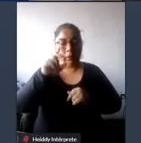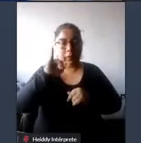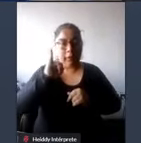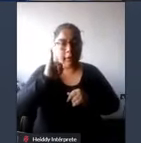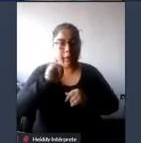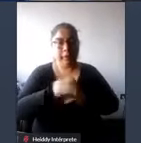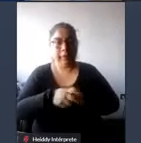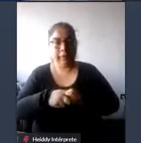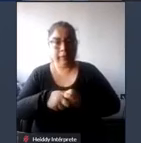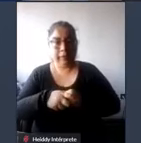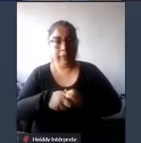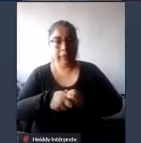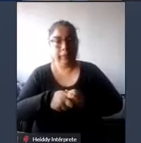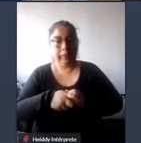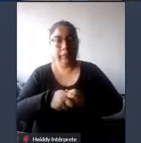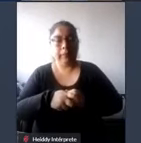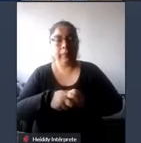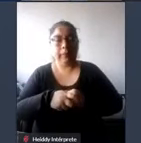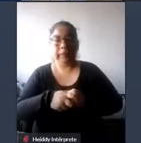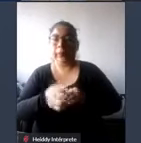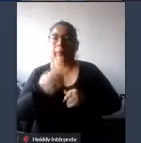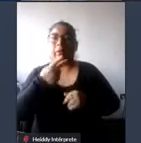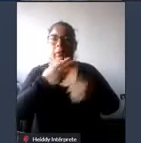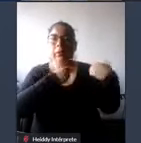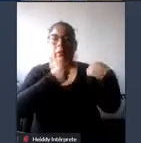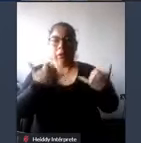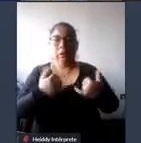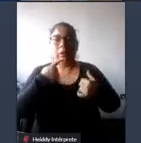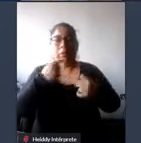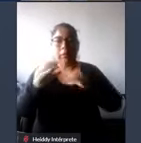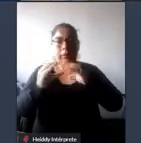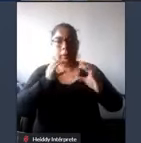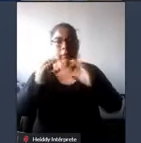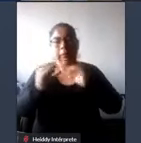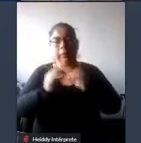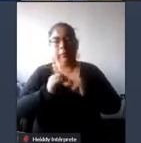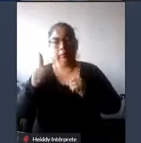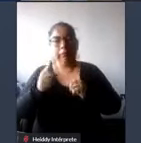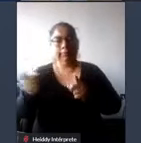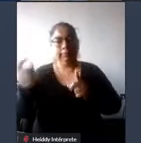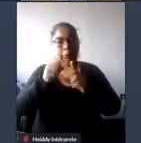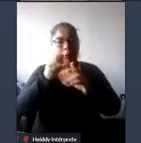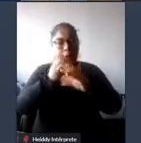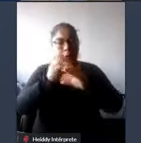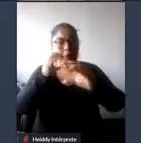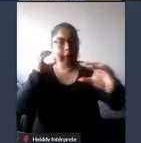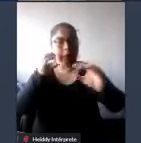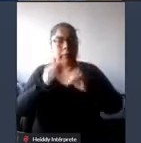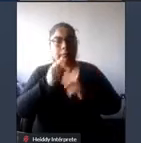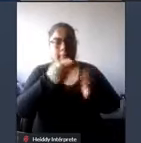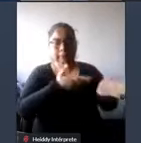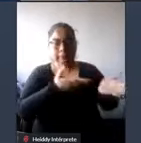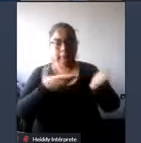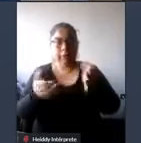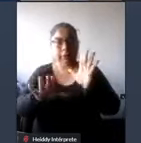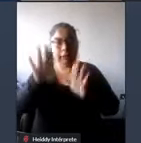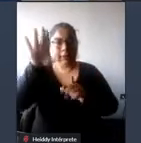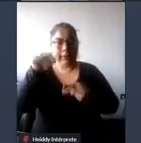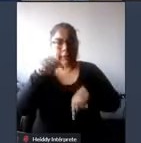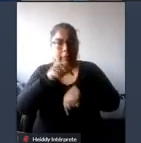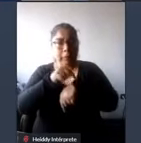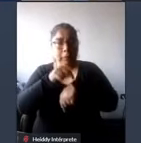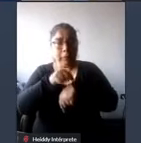Mojacevic que nos va a hablar justamente del tema de transporte Danilo usted tiene 15 minutos también